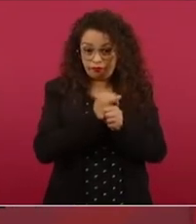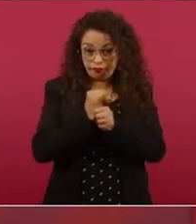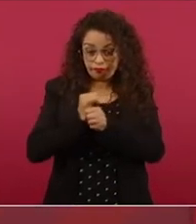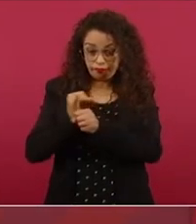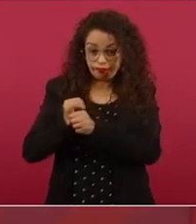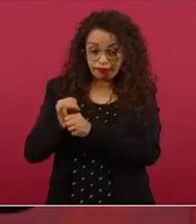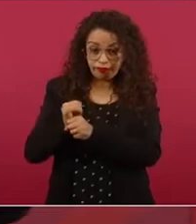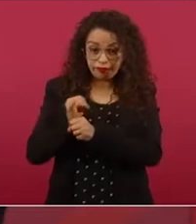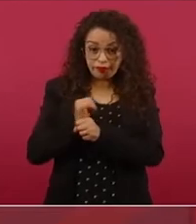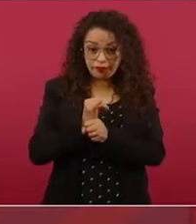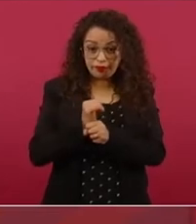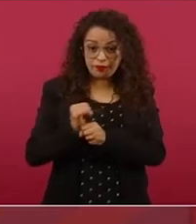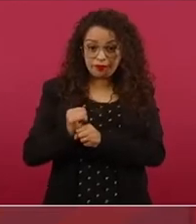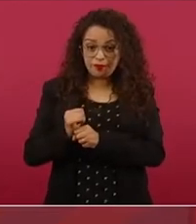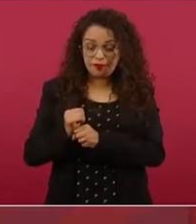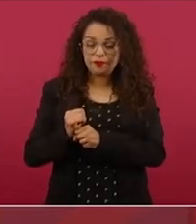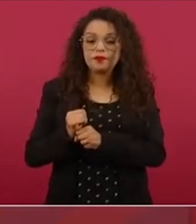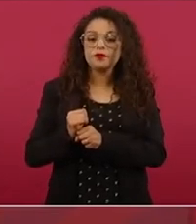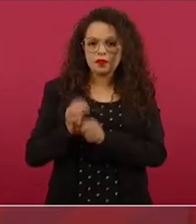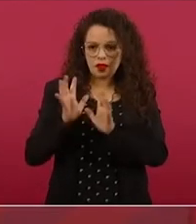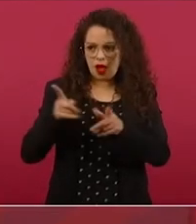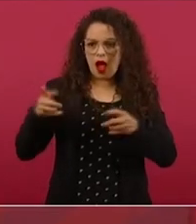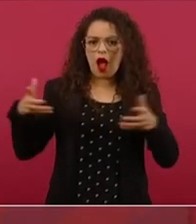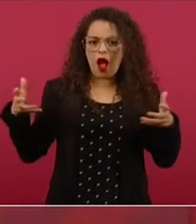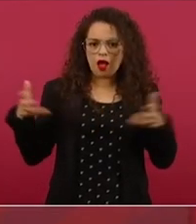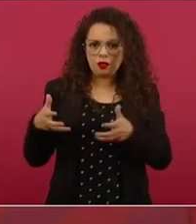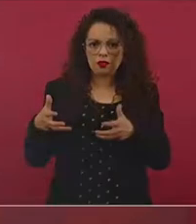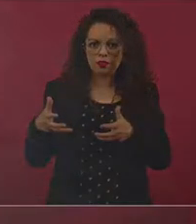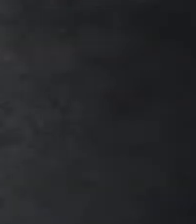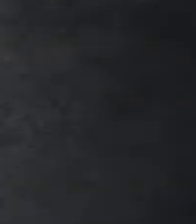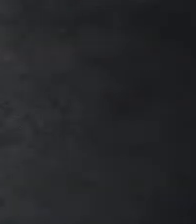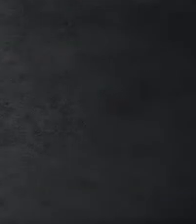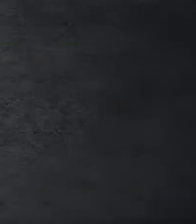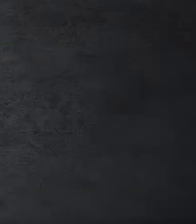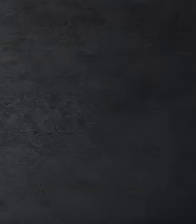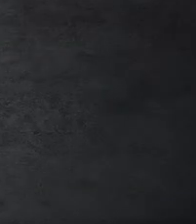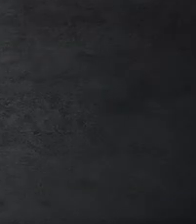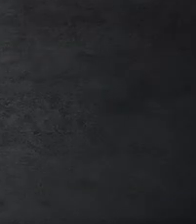la investigación a partir de ese oficio.